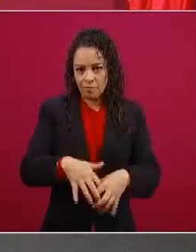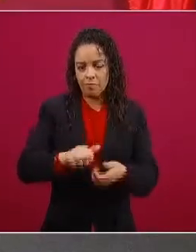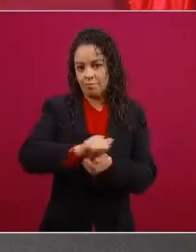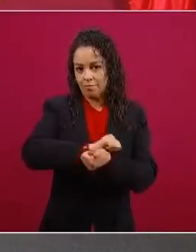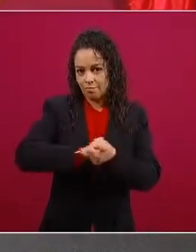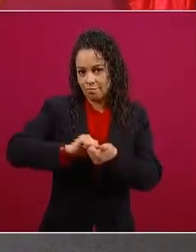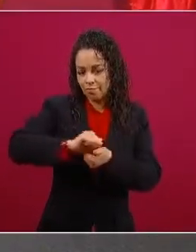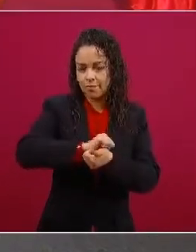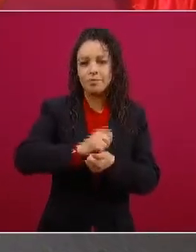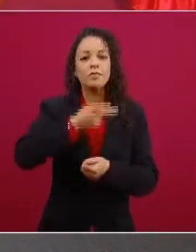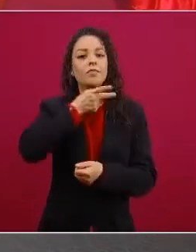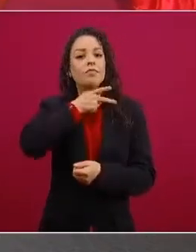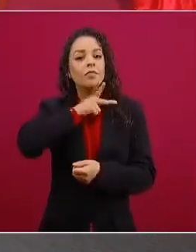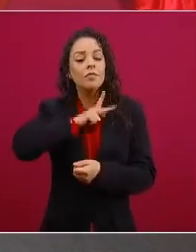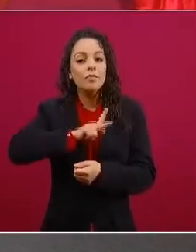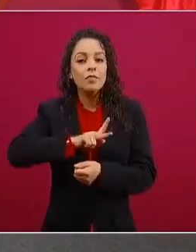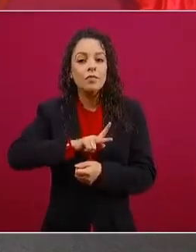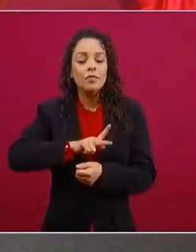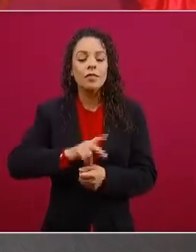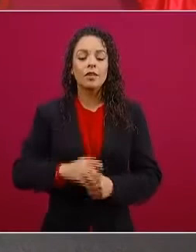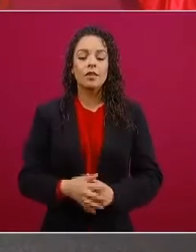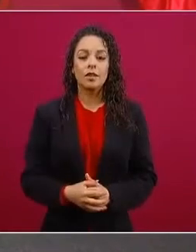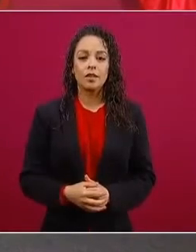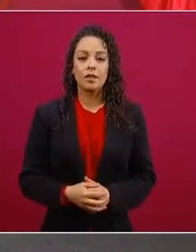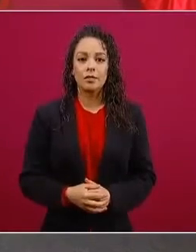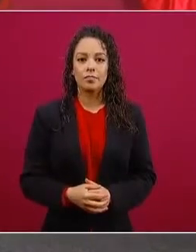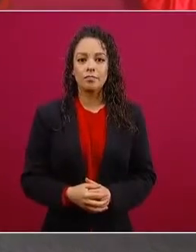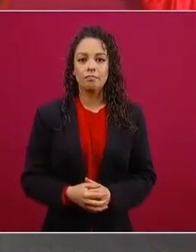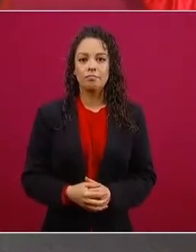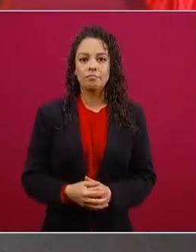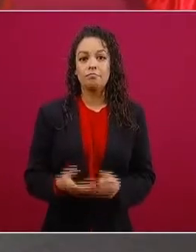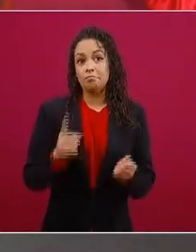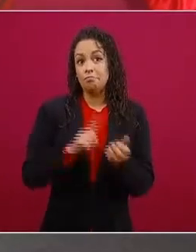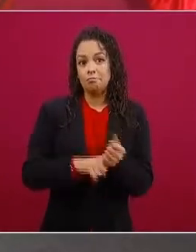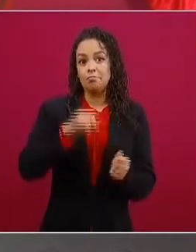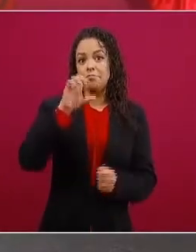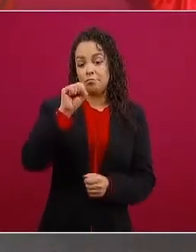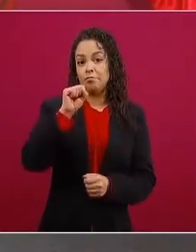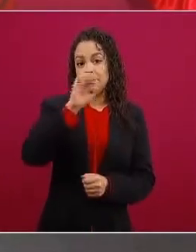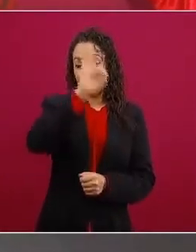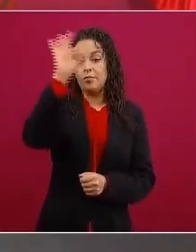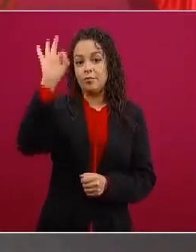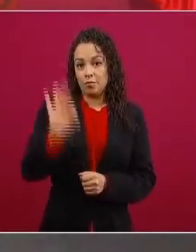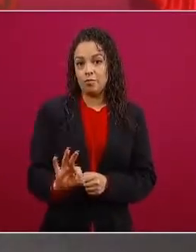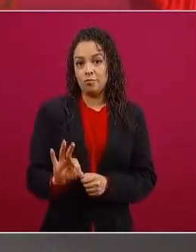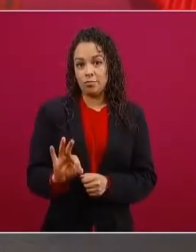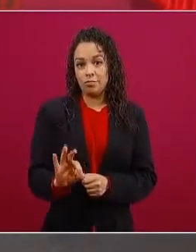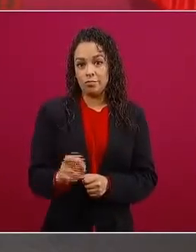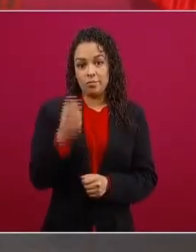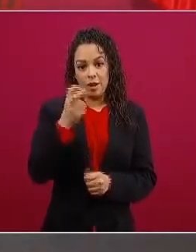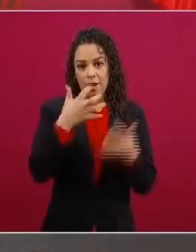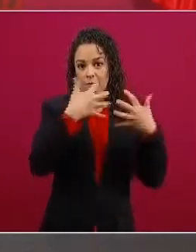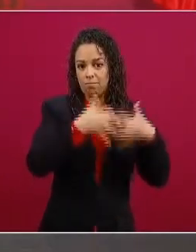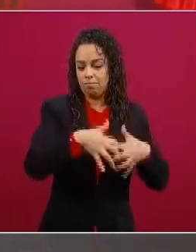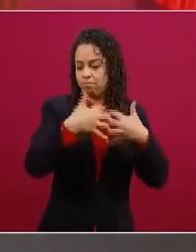hasta el 60% de toda nuestra producción.